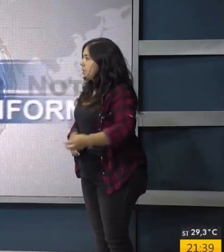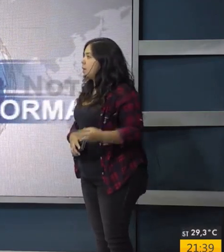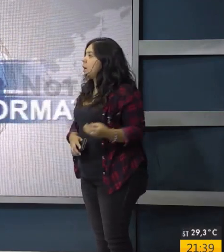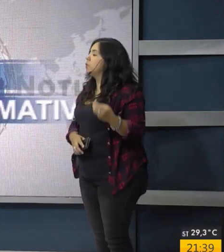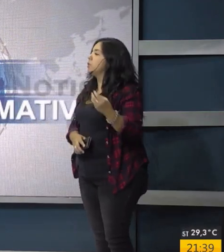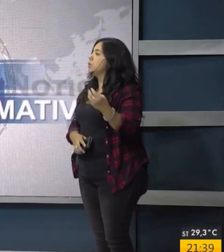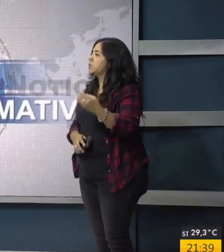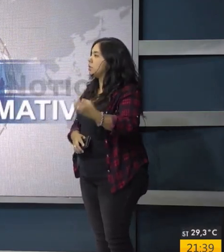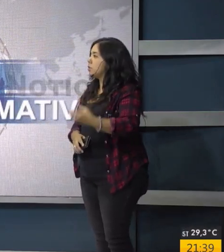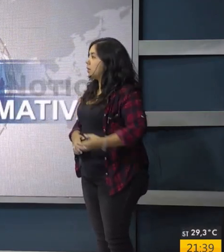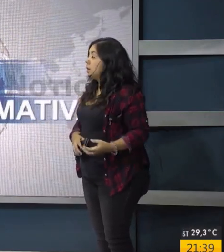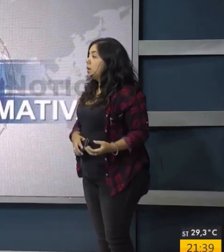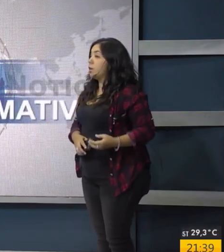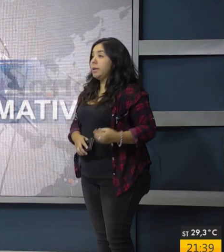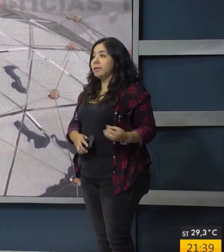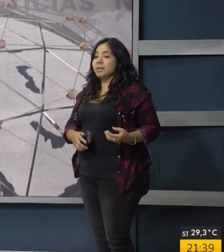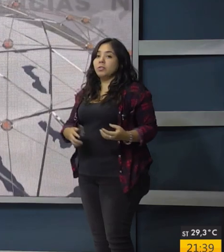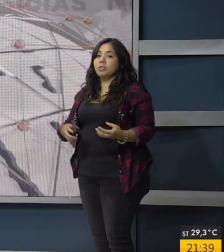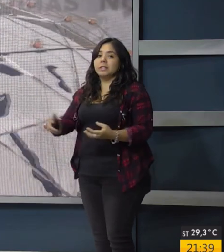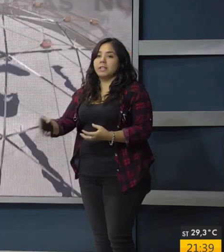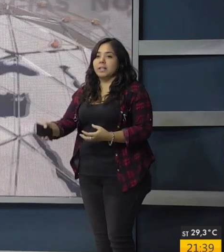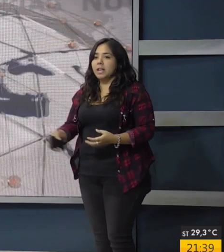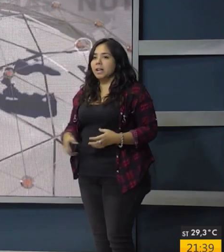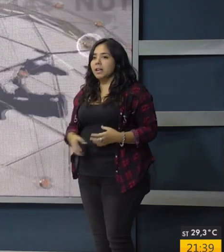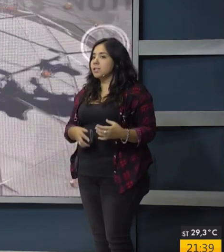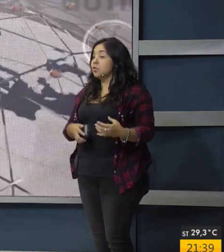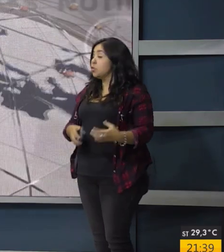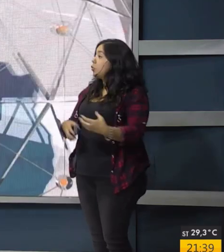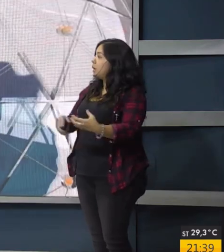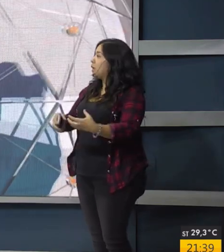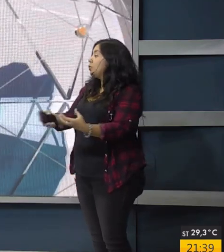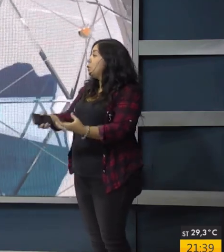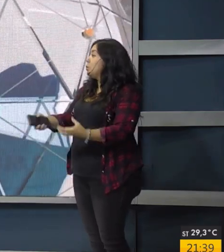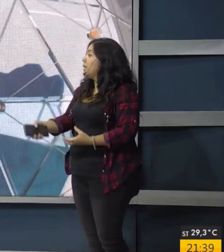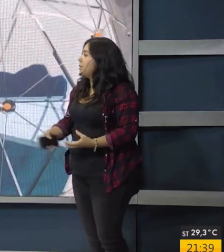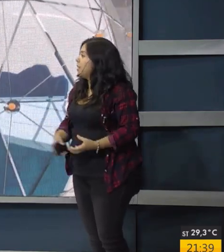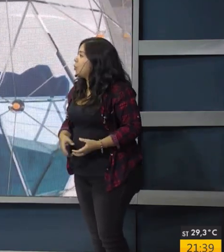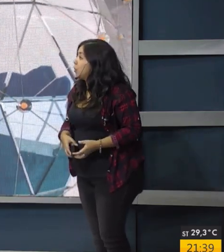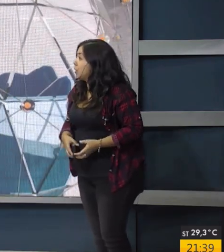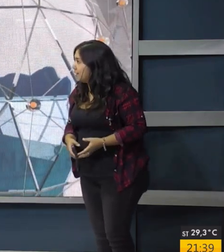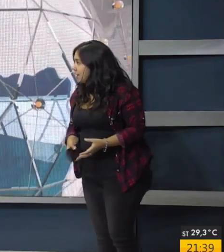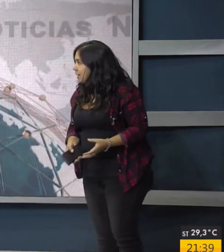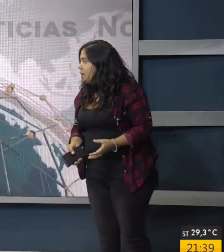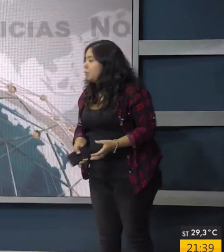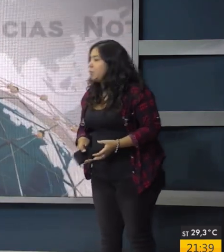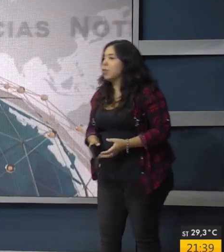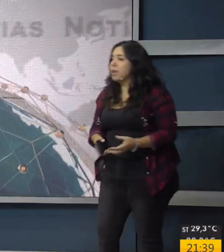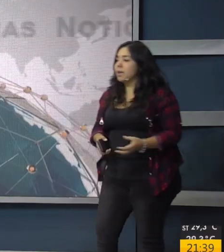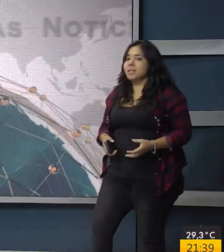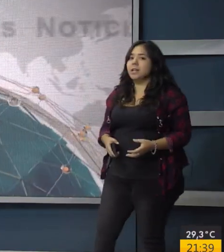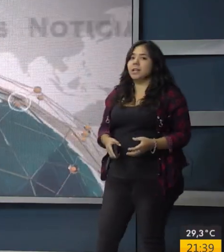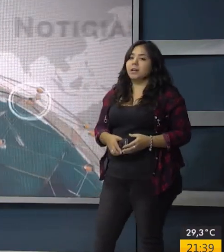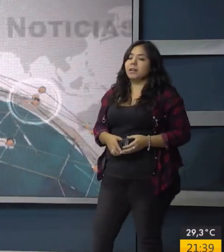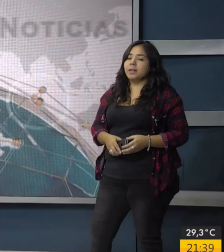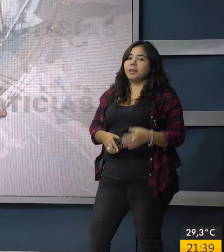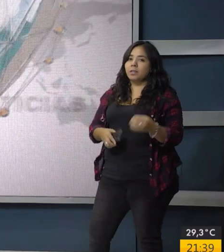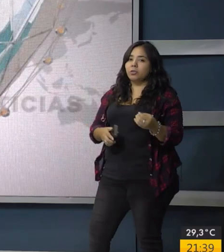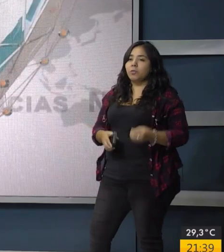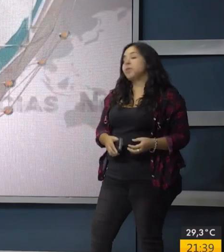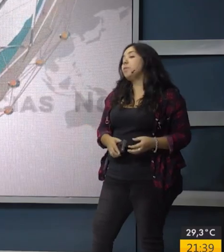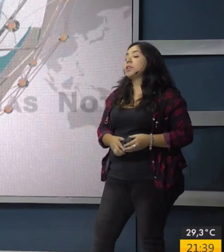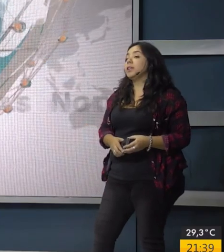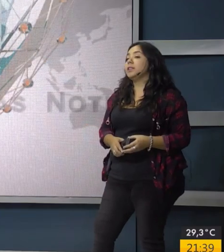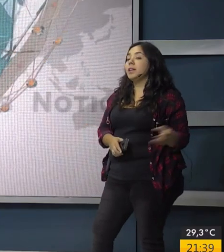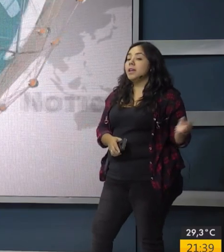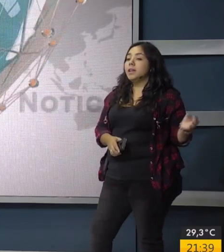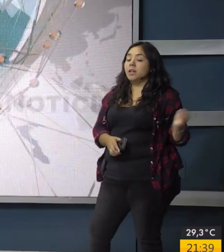volver a seguir trabajando, tienen que seguir teniendo la cercanía de las clases, no con la continuidad de vida cotidiana de cada uno. Así que la realidad es que esto